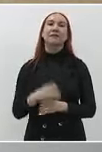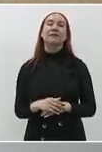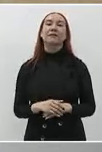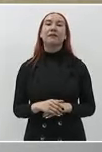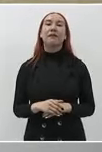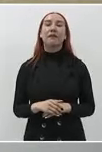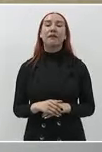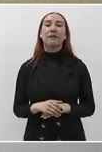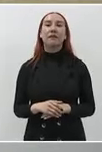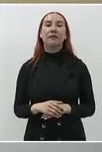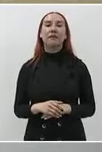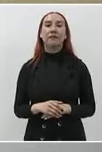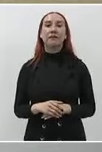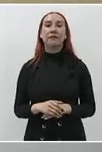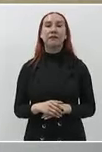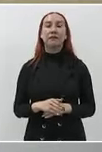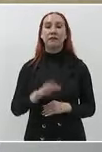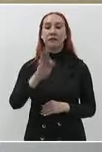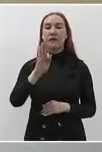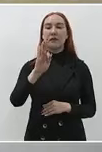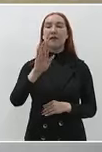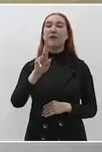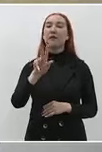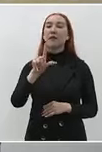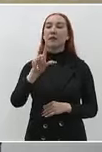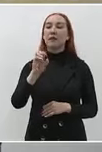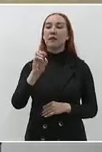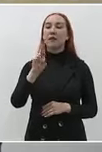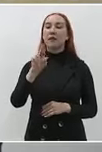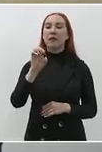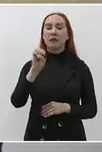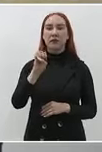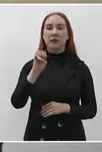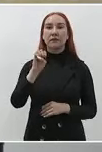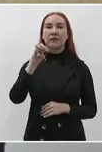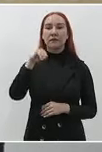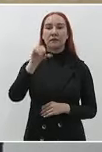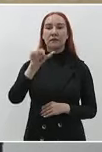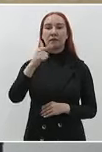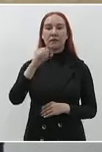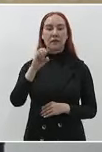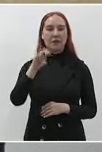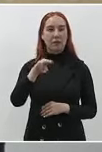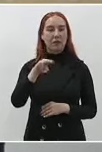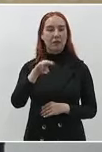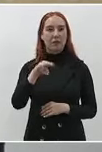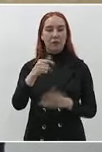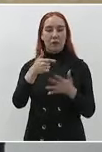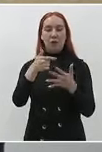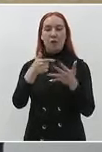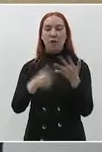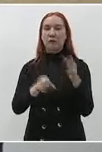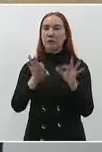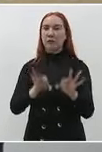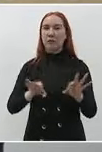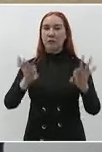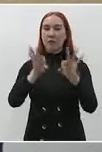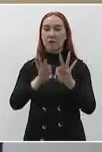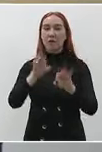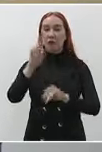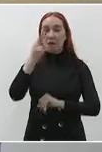que deben de recordarse en la lucha